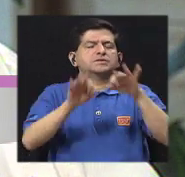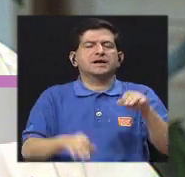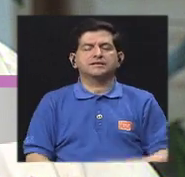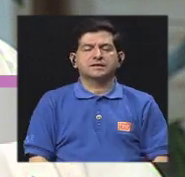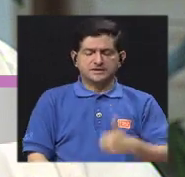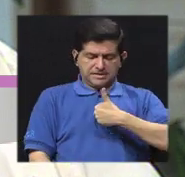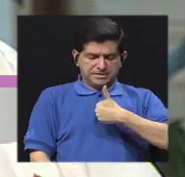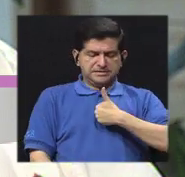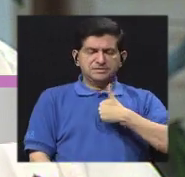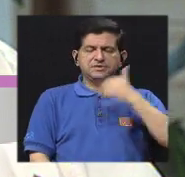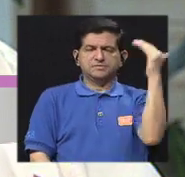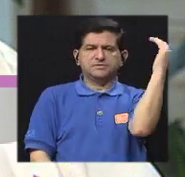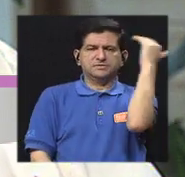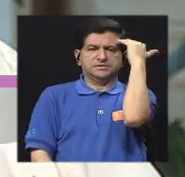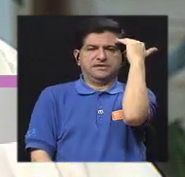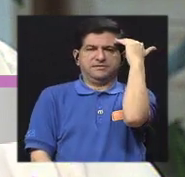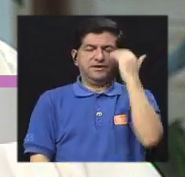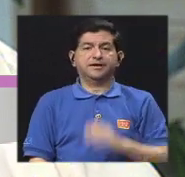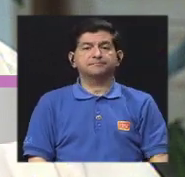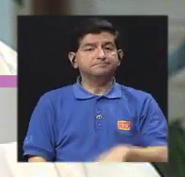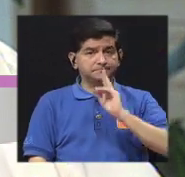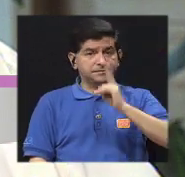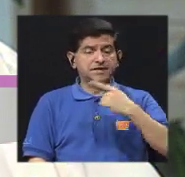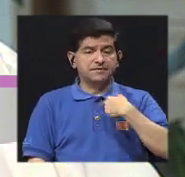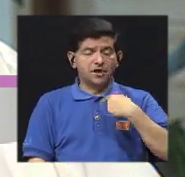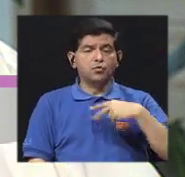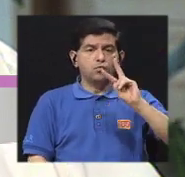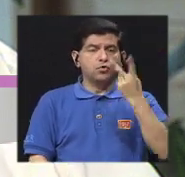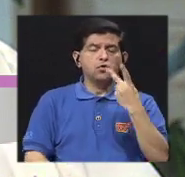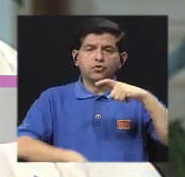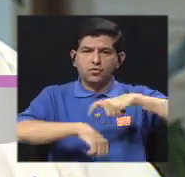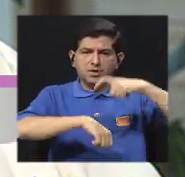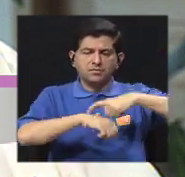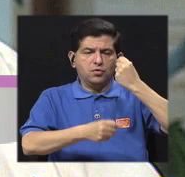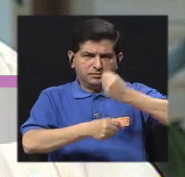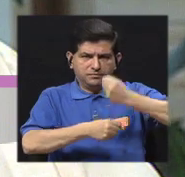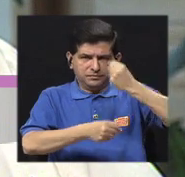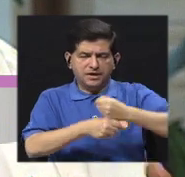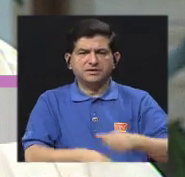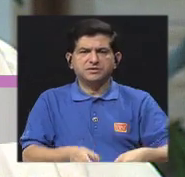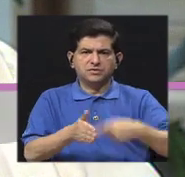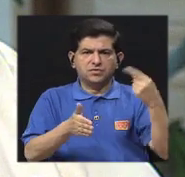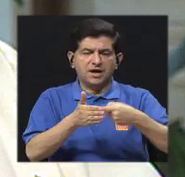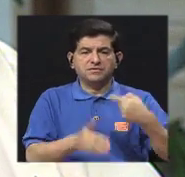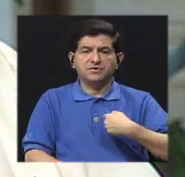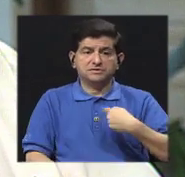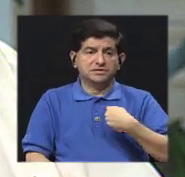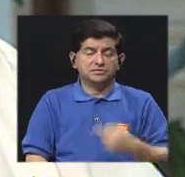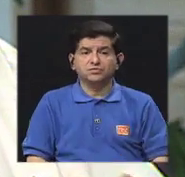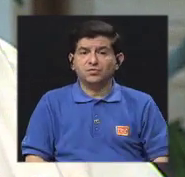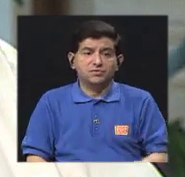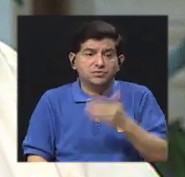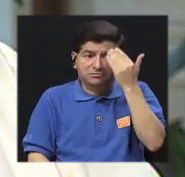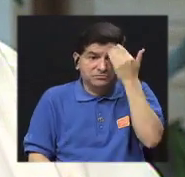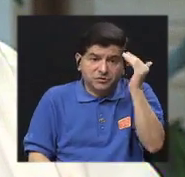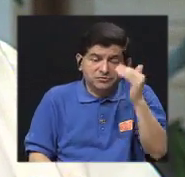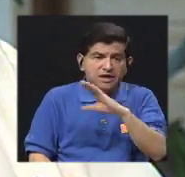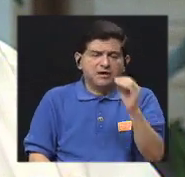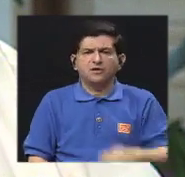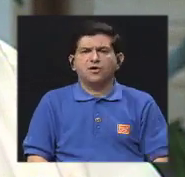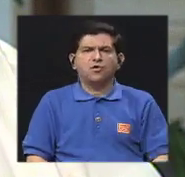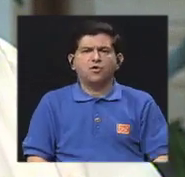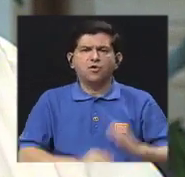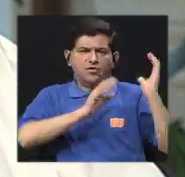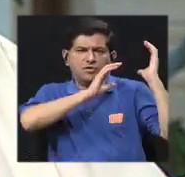conocerse a uno mismo, porque sí es cierto que uno hace doble turno, muchas veces hay inopia personal, hay recarga de funciones,